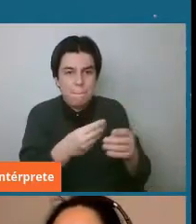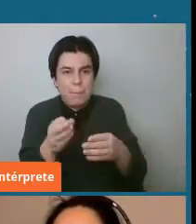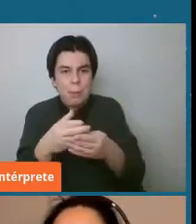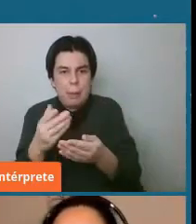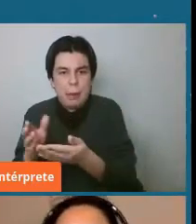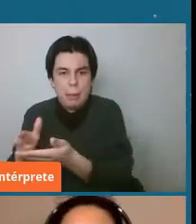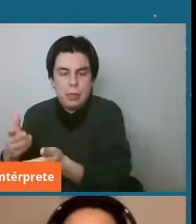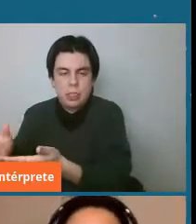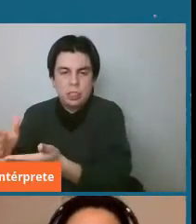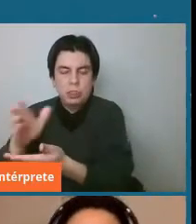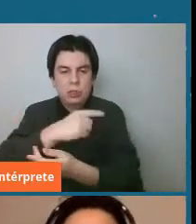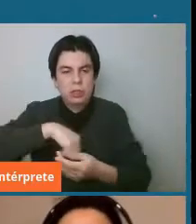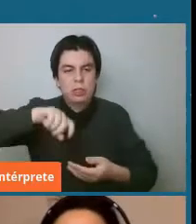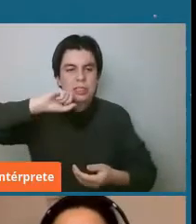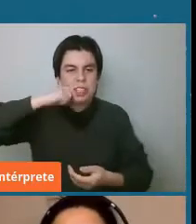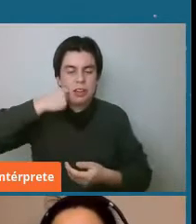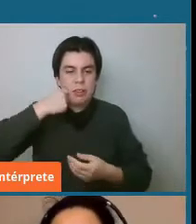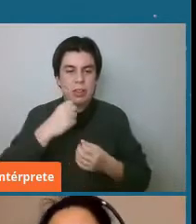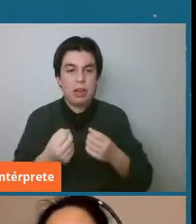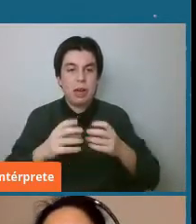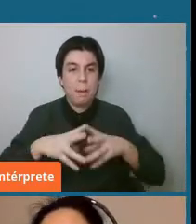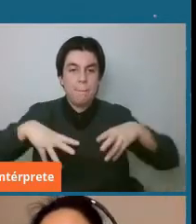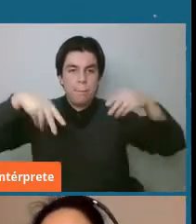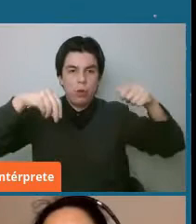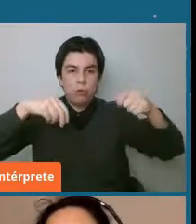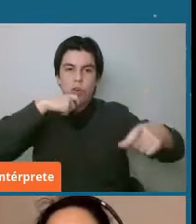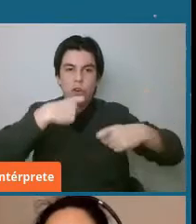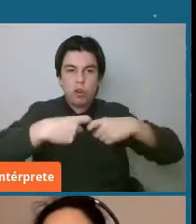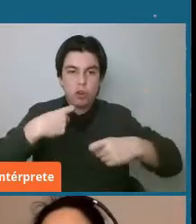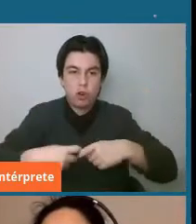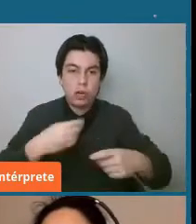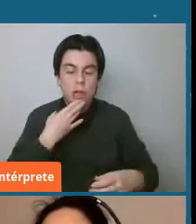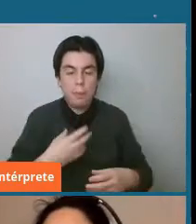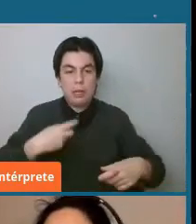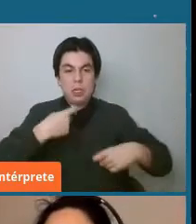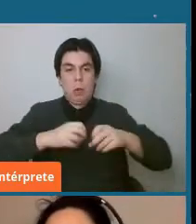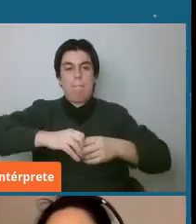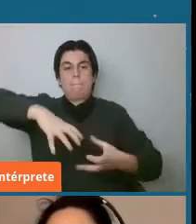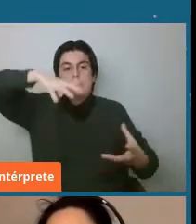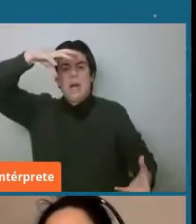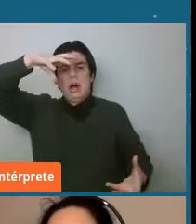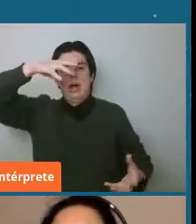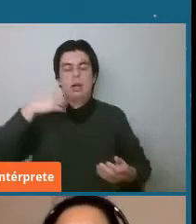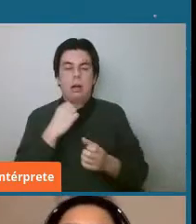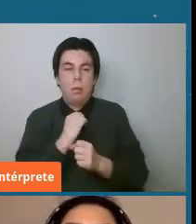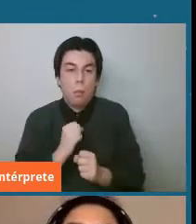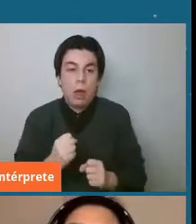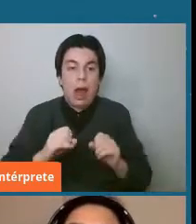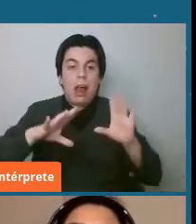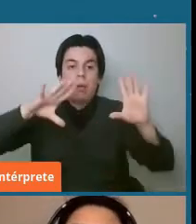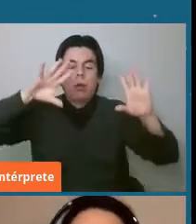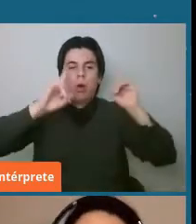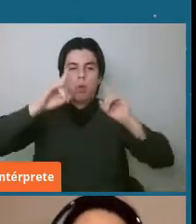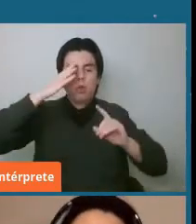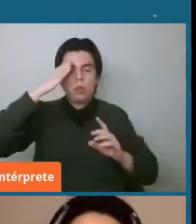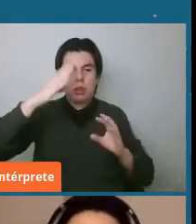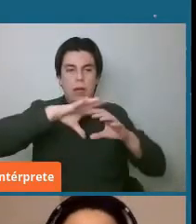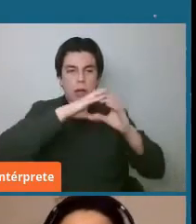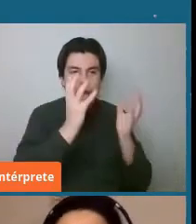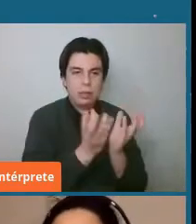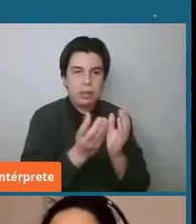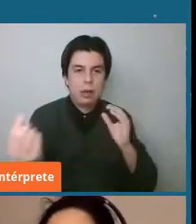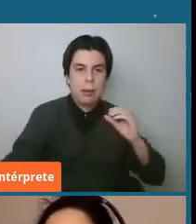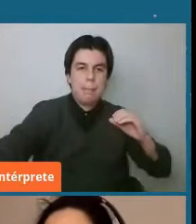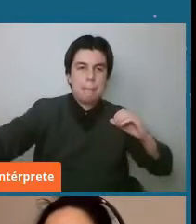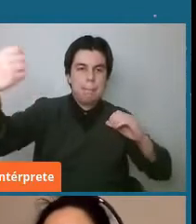polvos, rocas y rocotas más grandes que eventualmente pueden llegar a impactar a la Tierra, que es el motivo de por qué